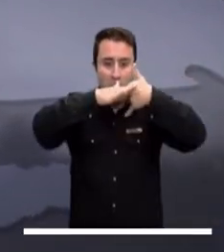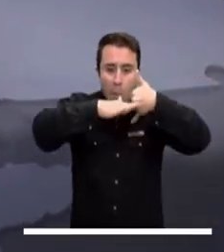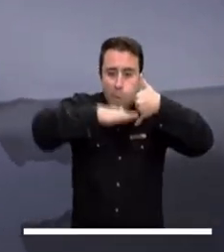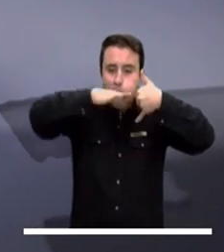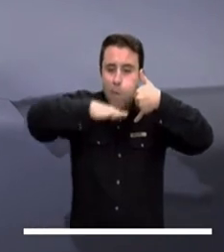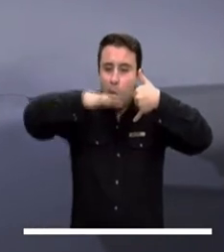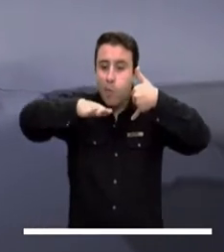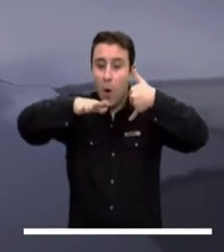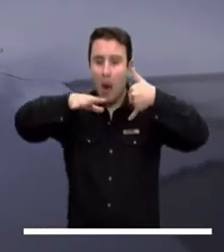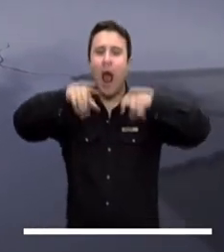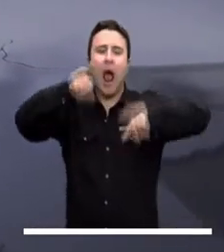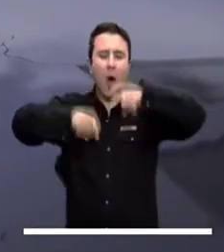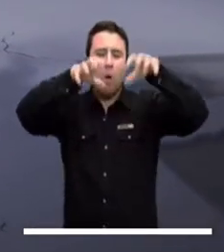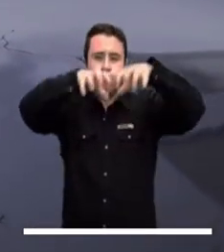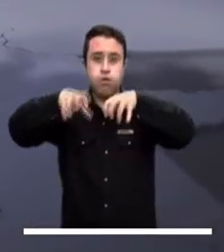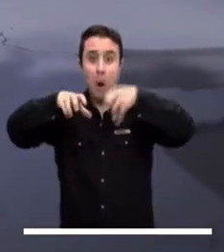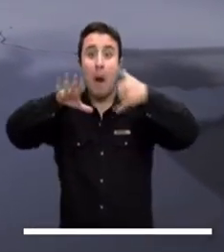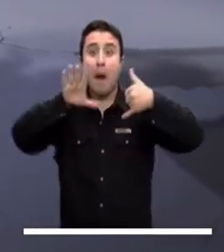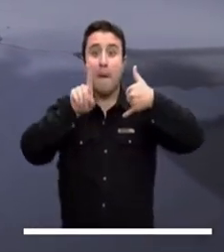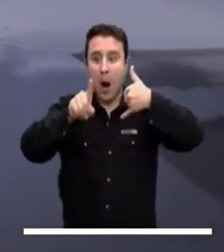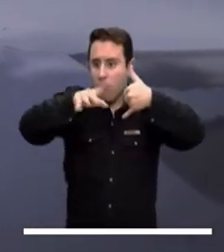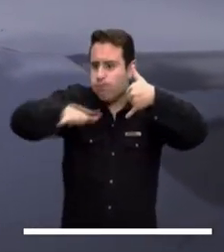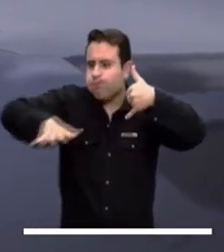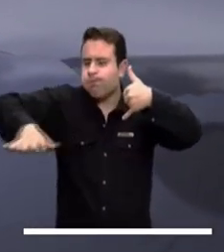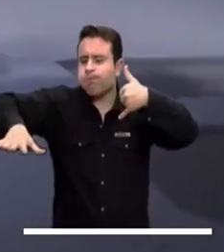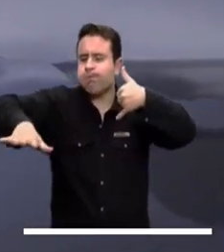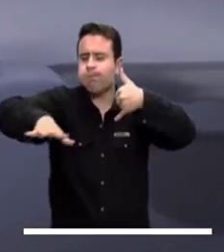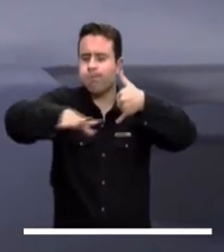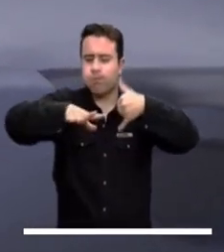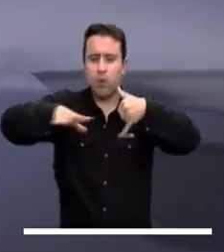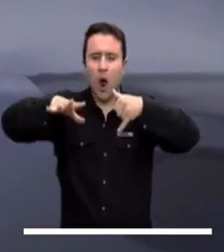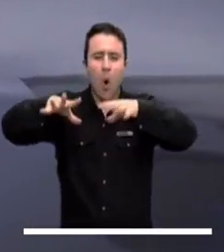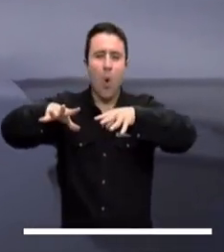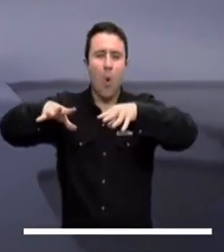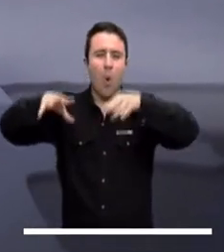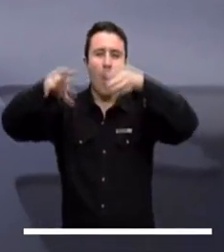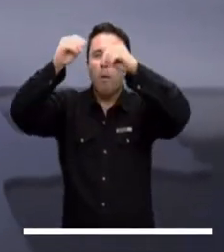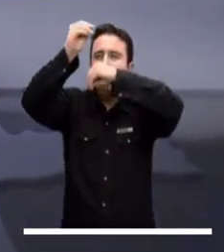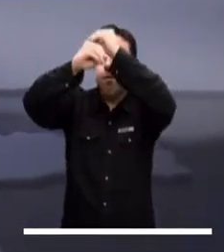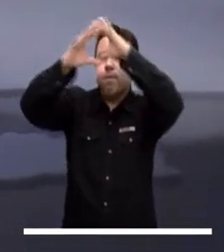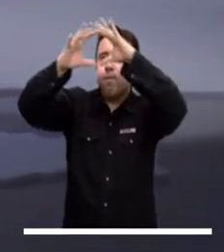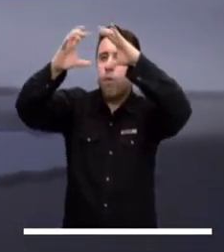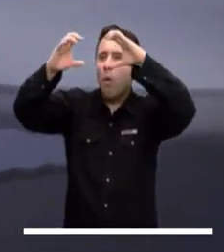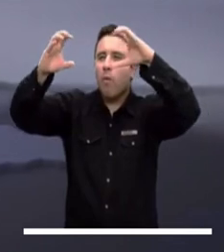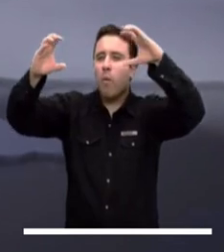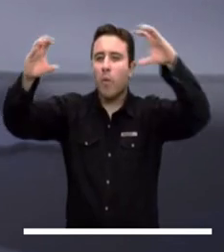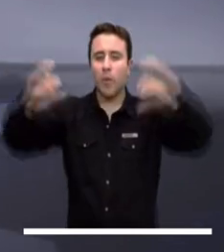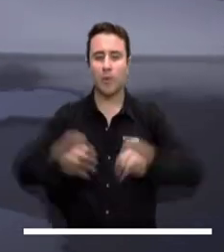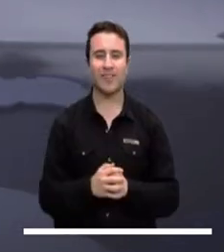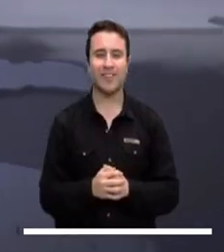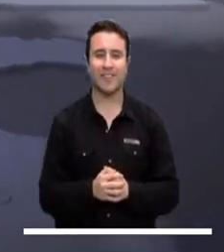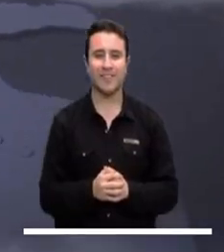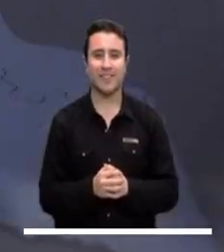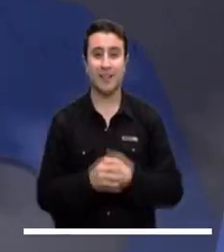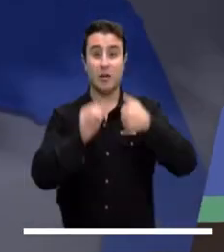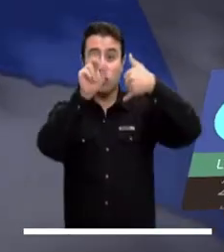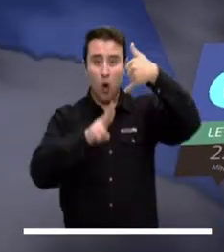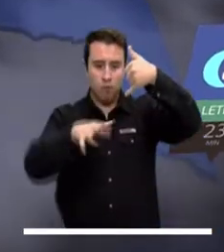El pie de Monte Llanero promete lluvias fuertes durante la noche, mientras que el resto de la Orinoquía espera un cielo nublado.